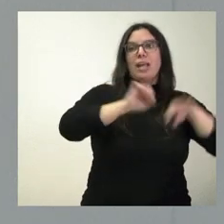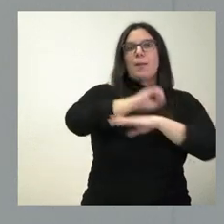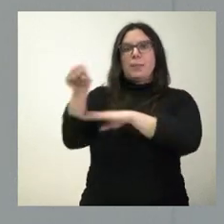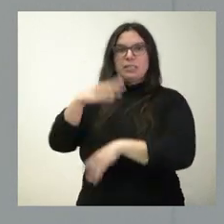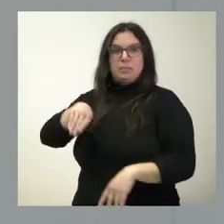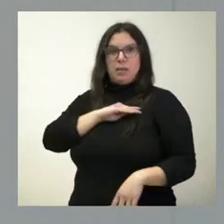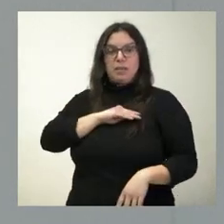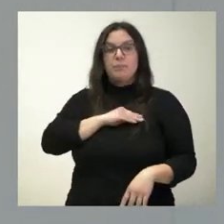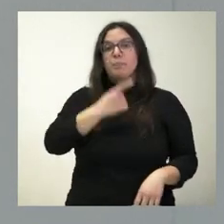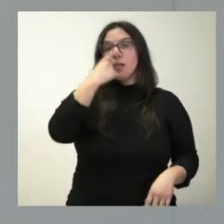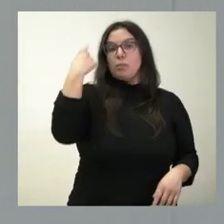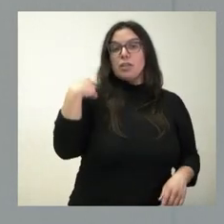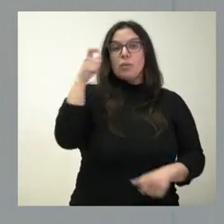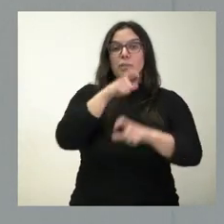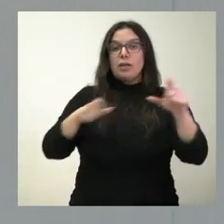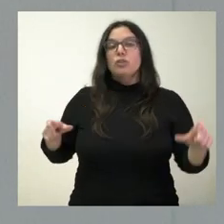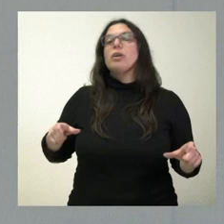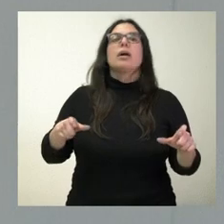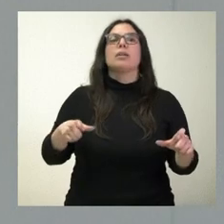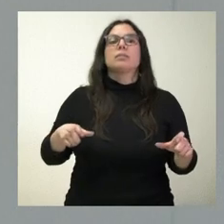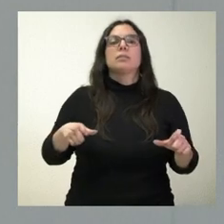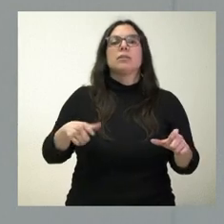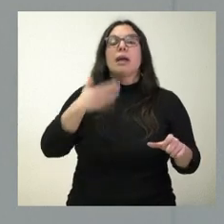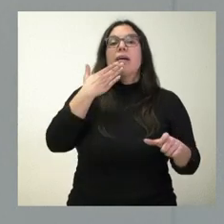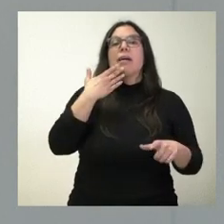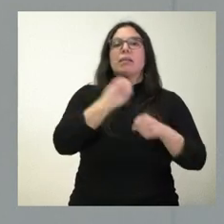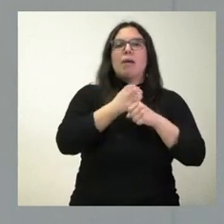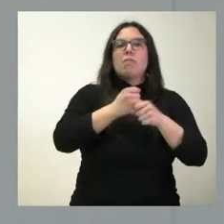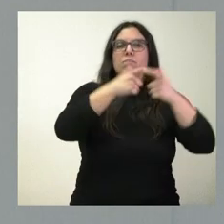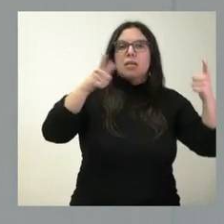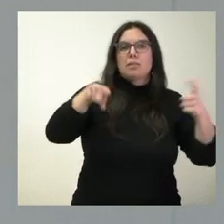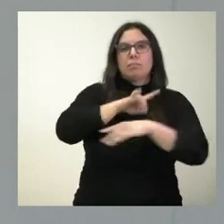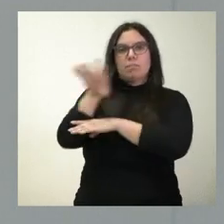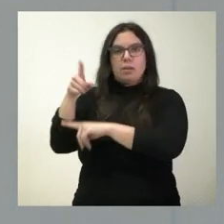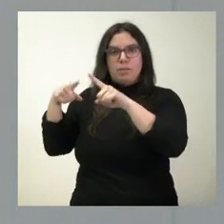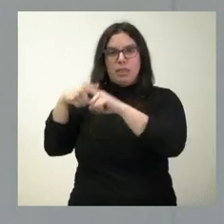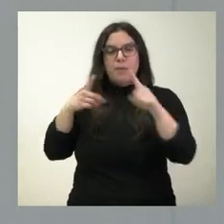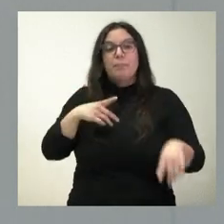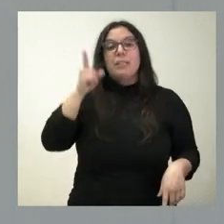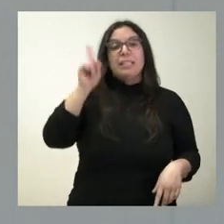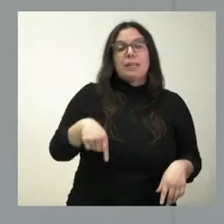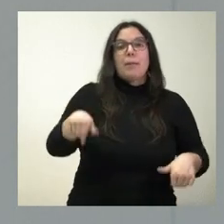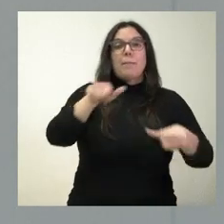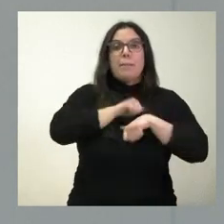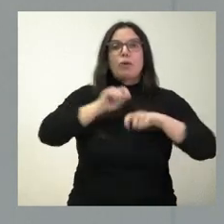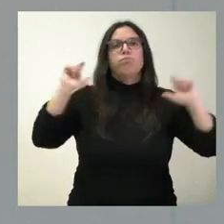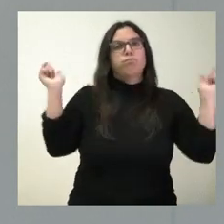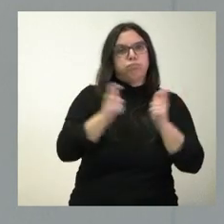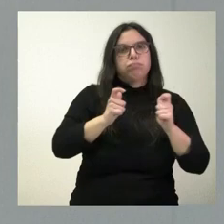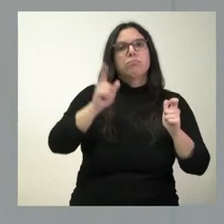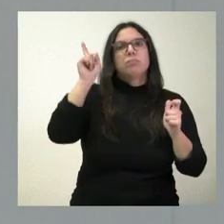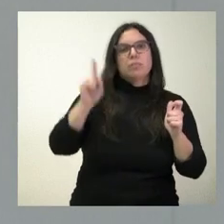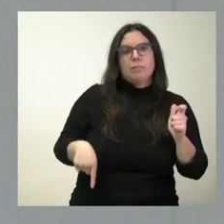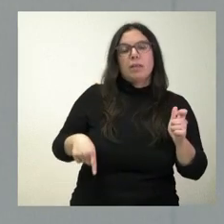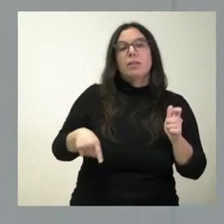año pasado el número de ocupados que la media española. Castilla y ha bajado más que la media española el número de parados y Castilla y León también ha bajado más